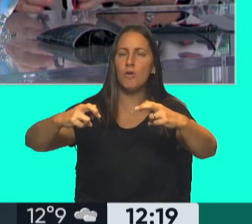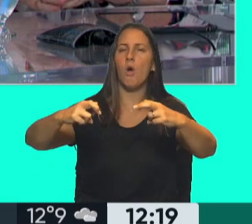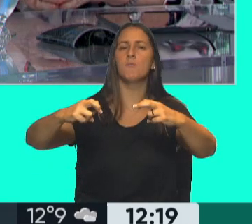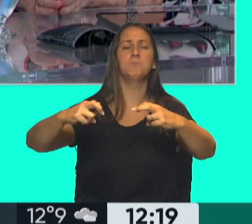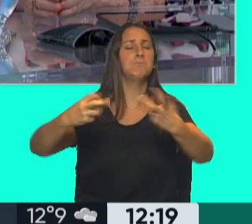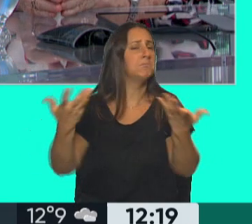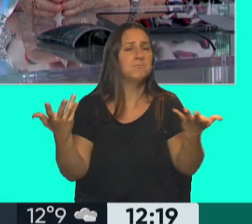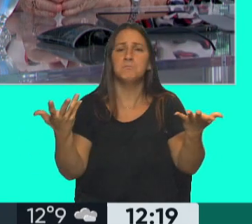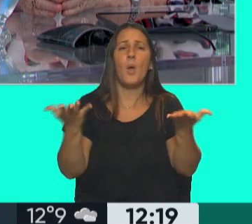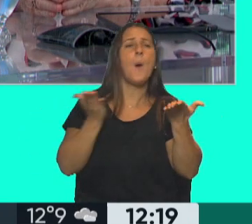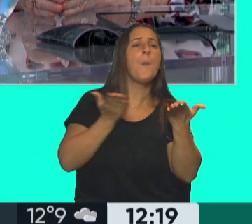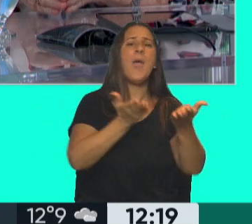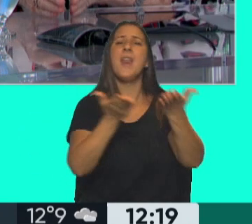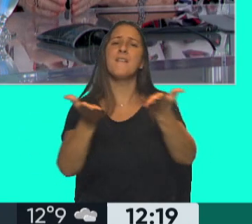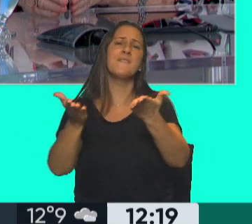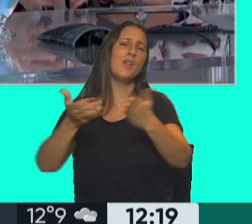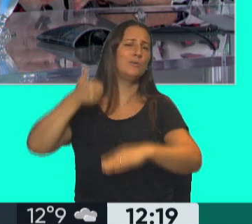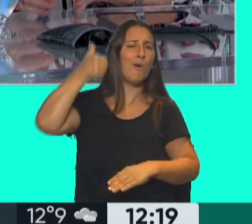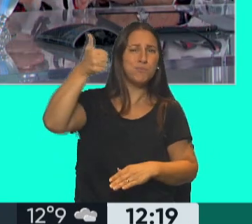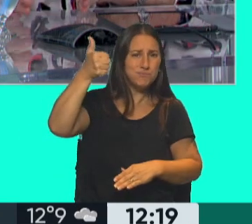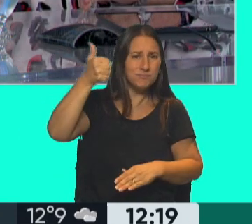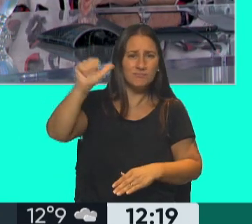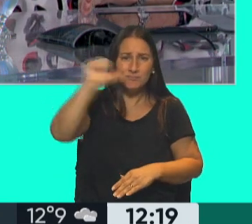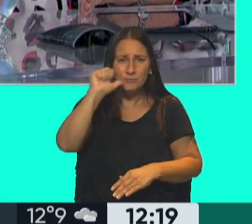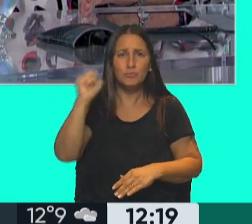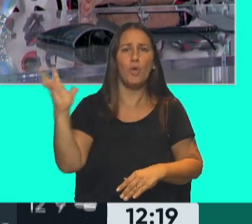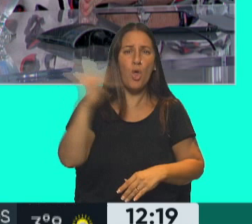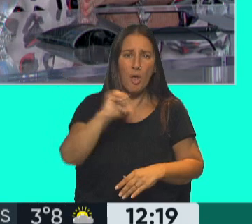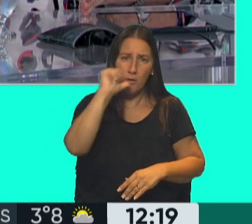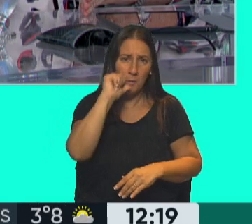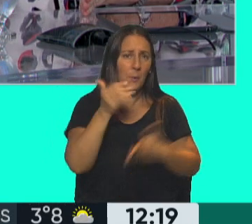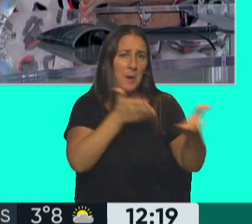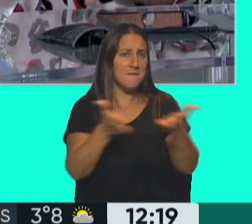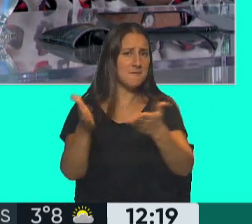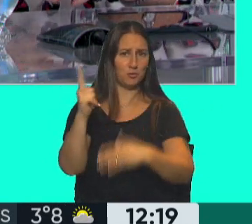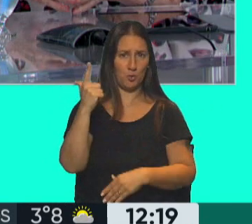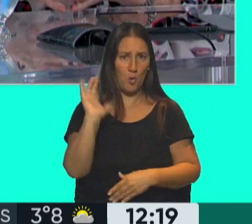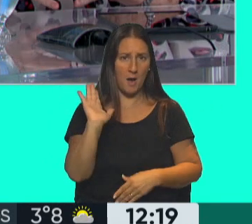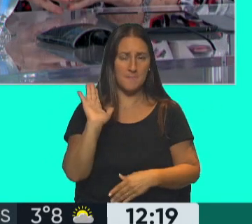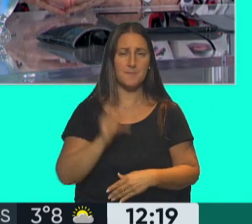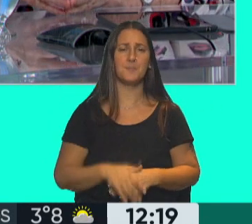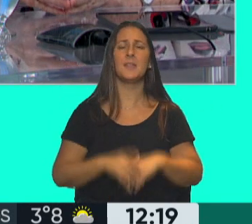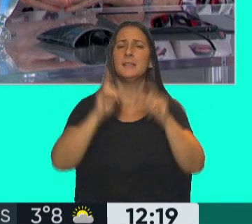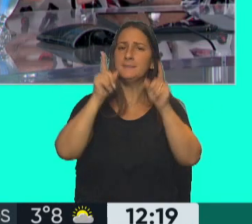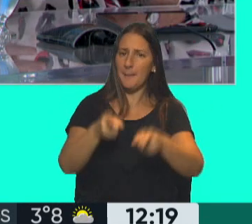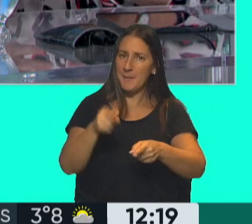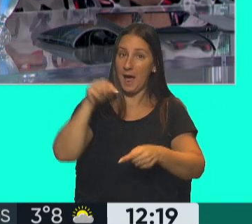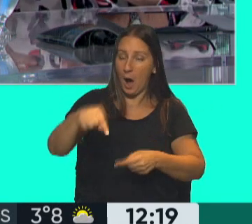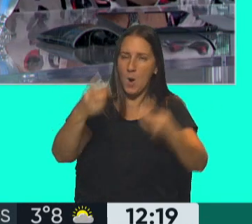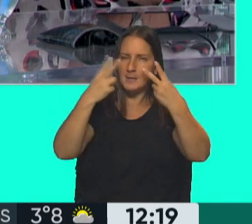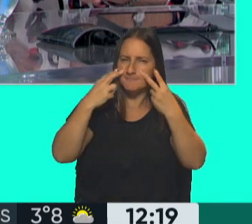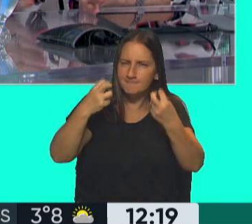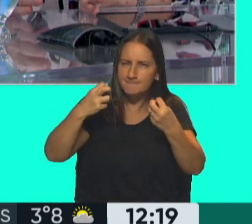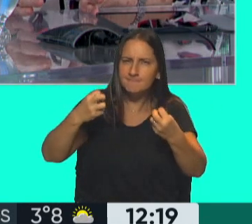encuentran beneficio en tomar todos los días alcohol. Es más, incluso encontraron que